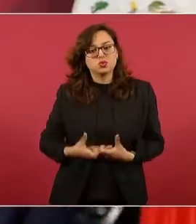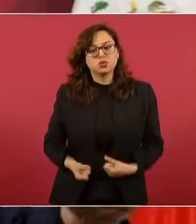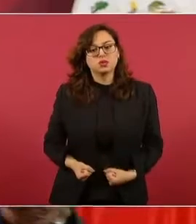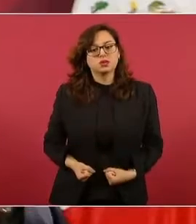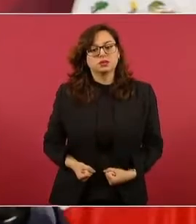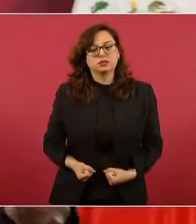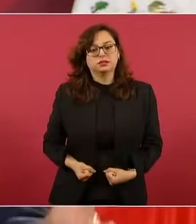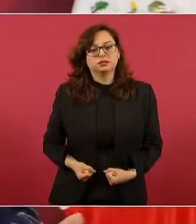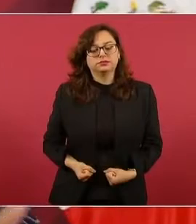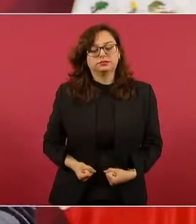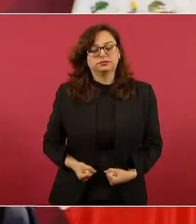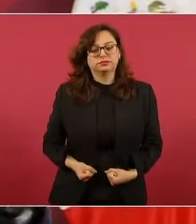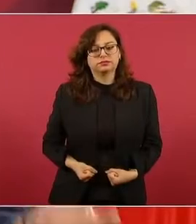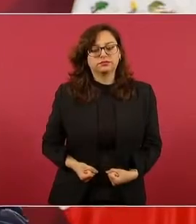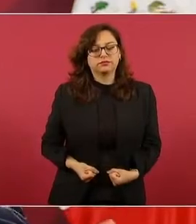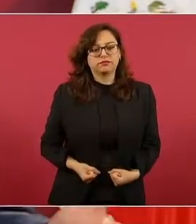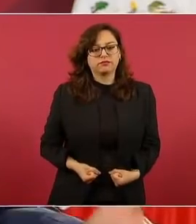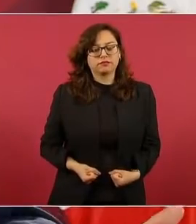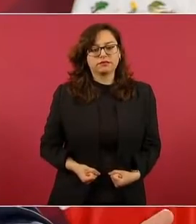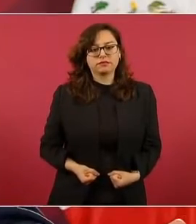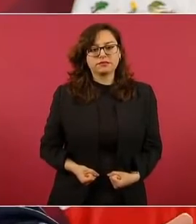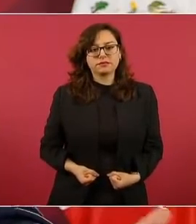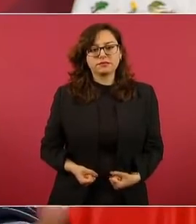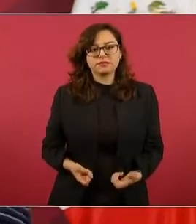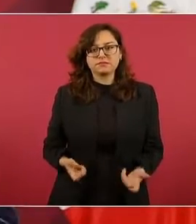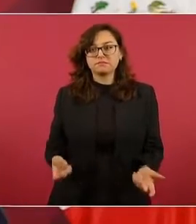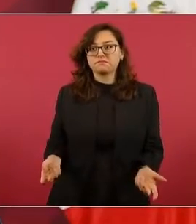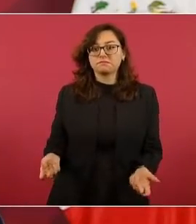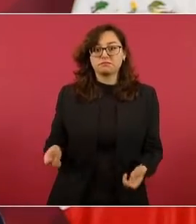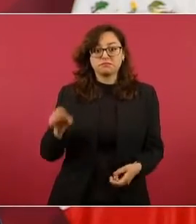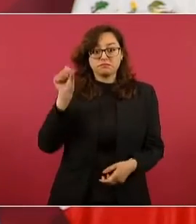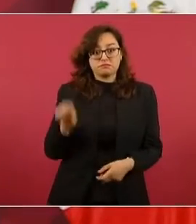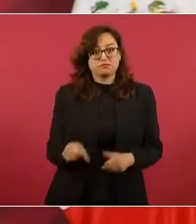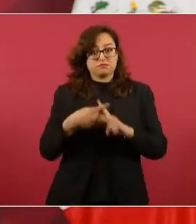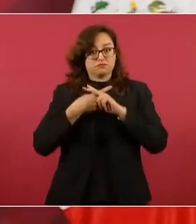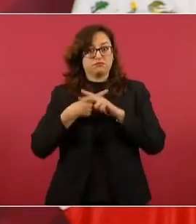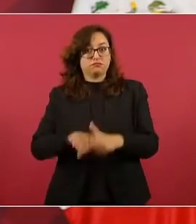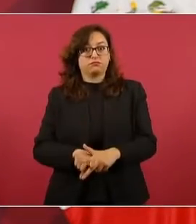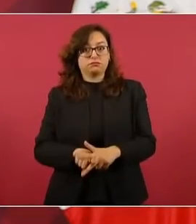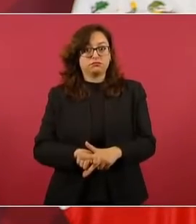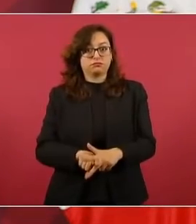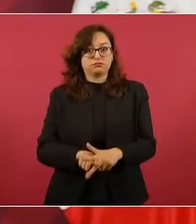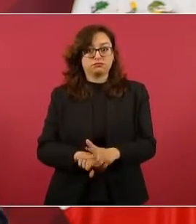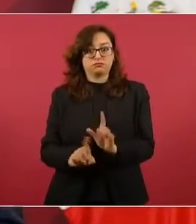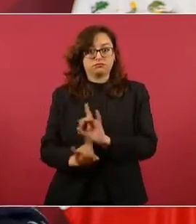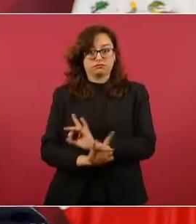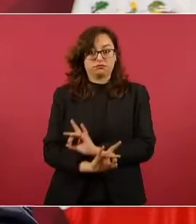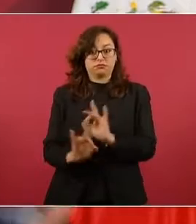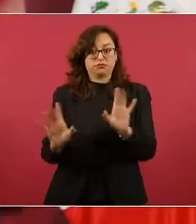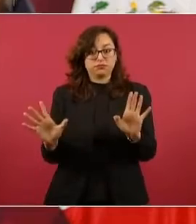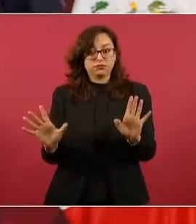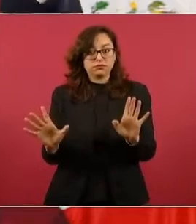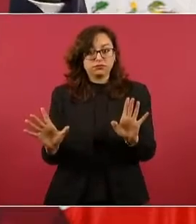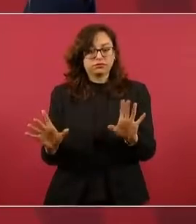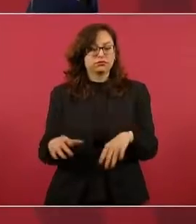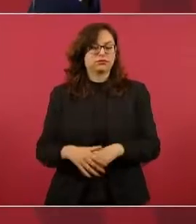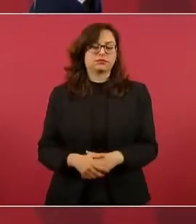esto no surgió ahora, esto viene